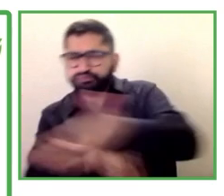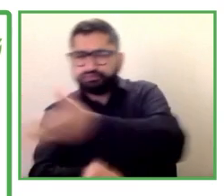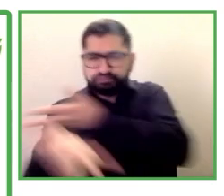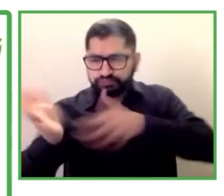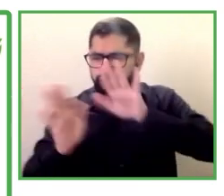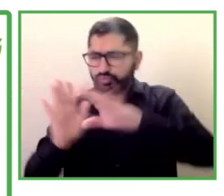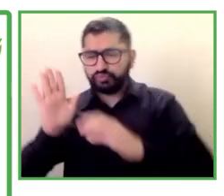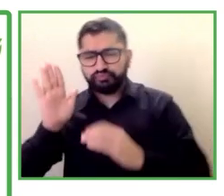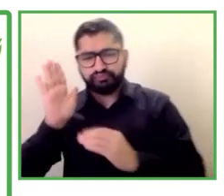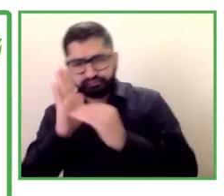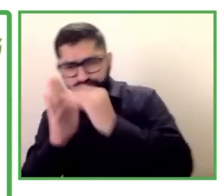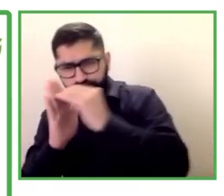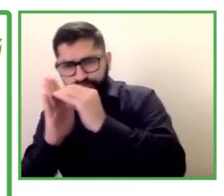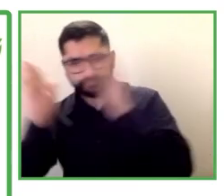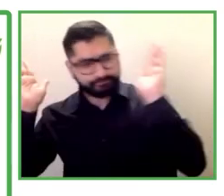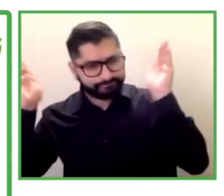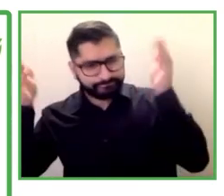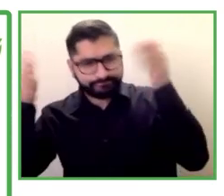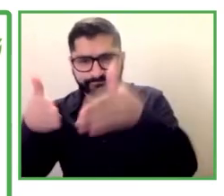universales